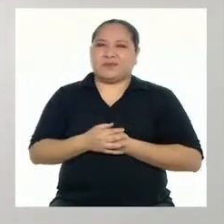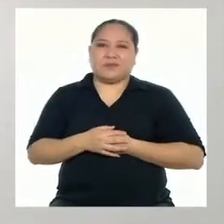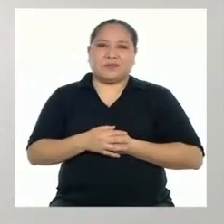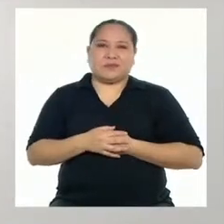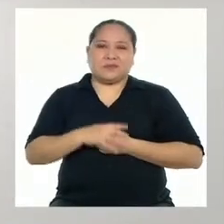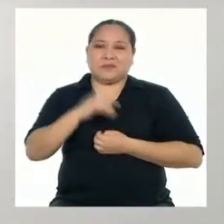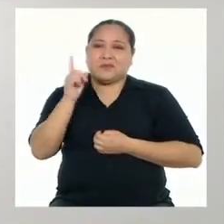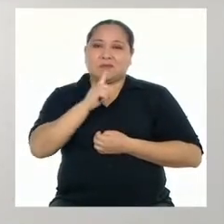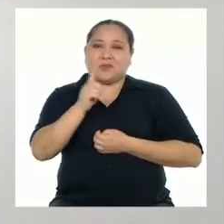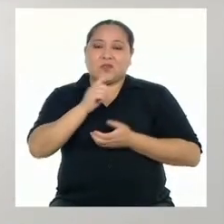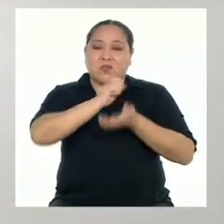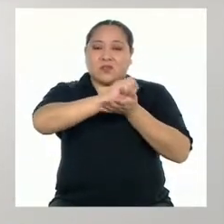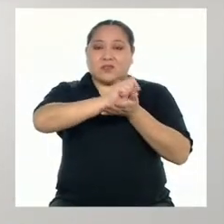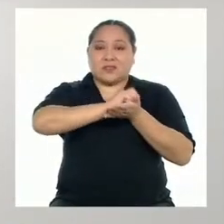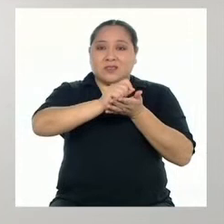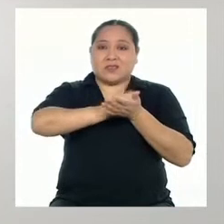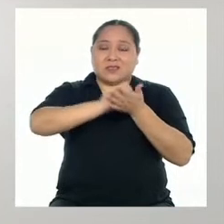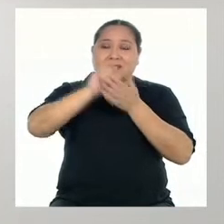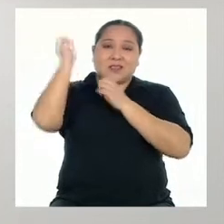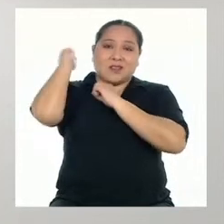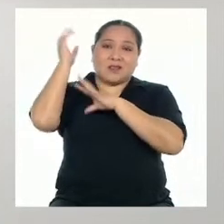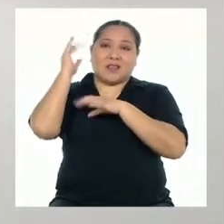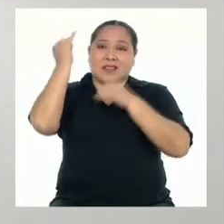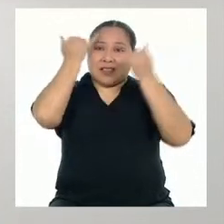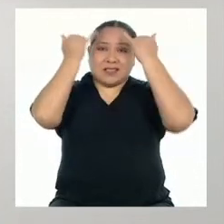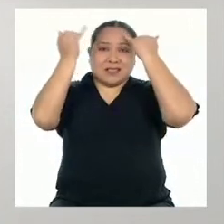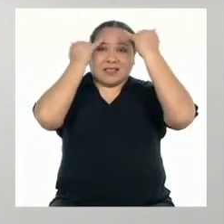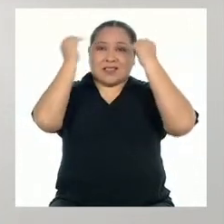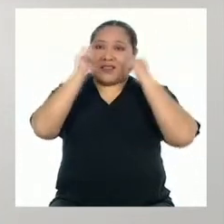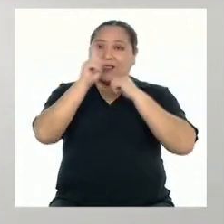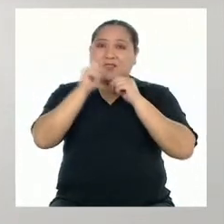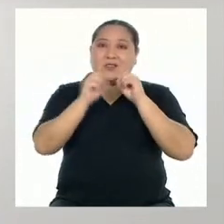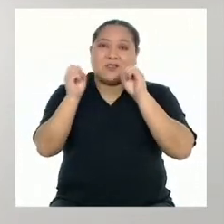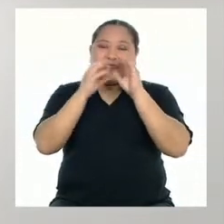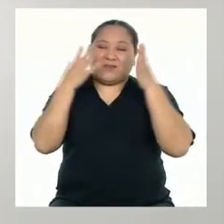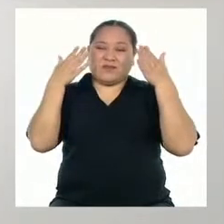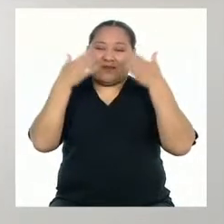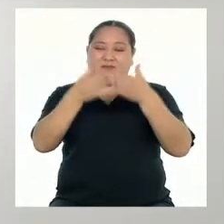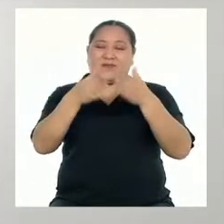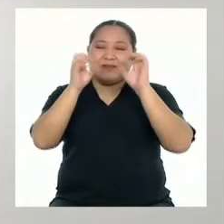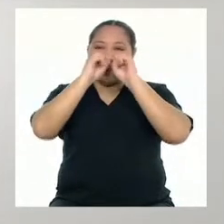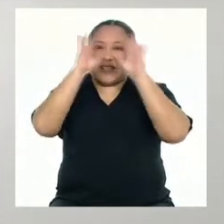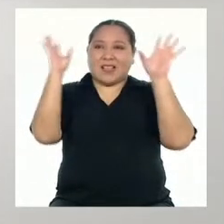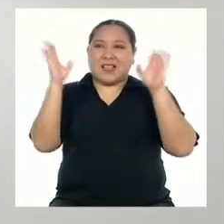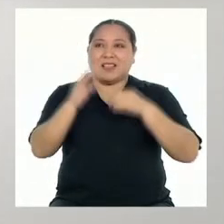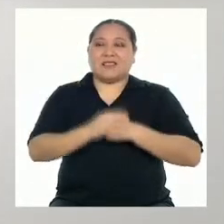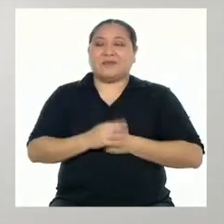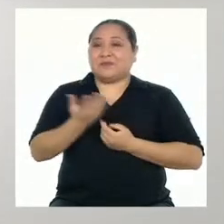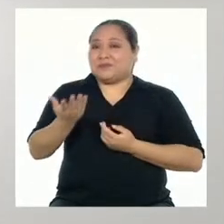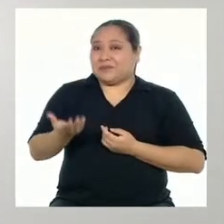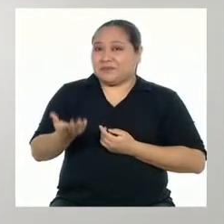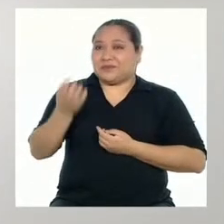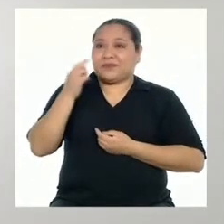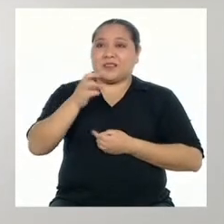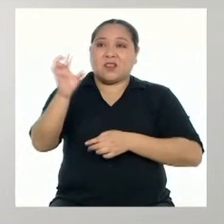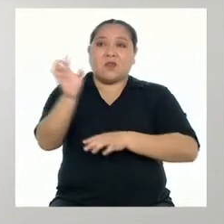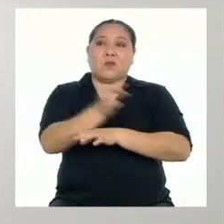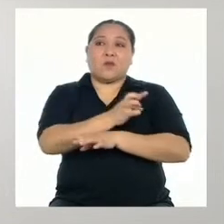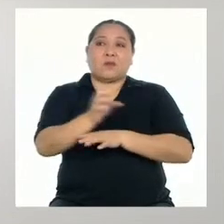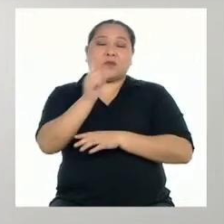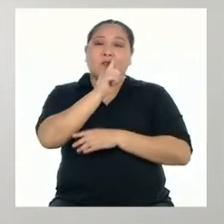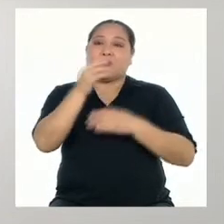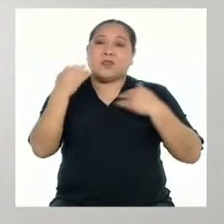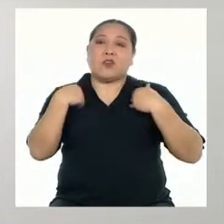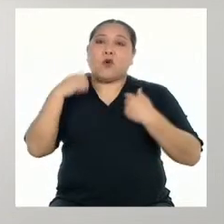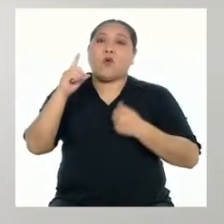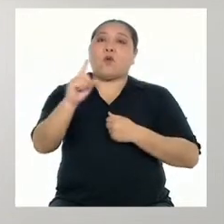se trata de un texto expositivo, las ideas no están de forma directa y clara. Es más, los poemas no